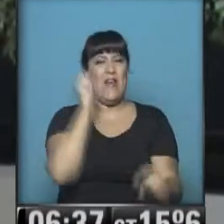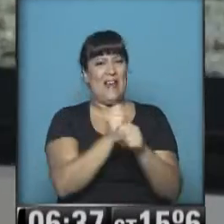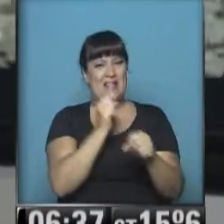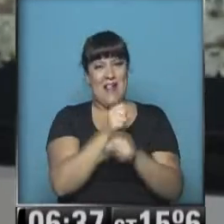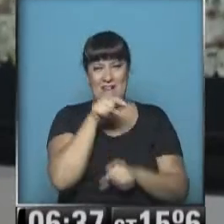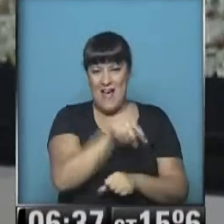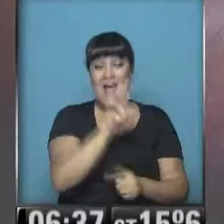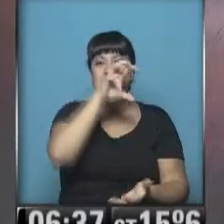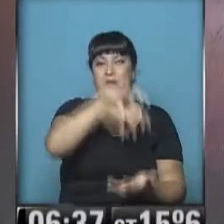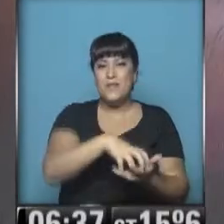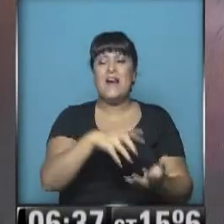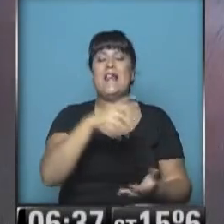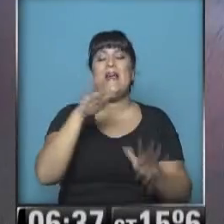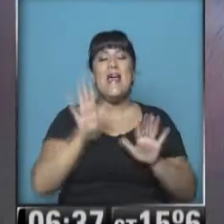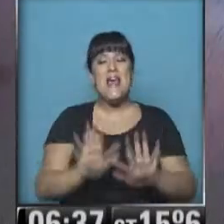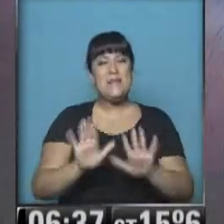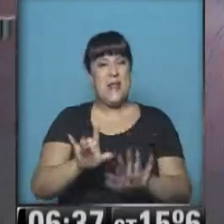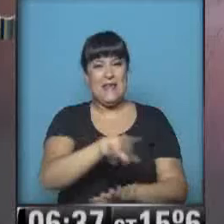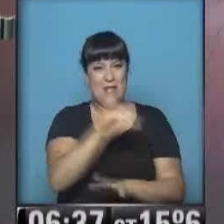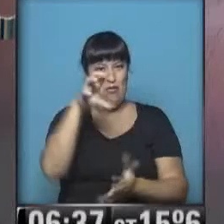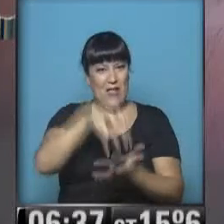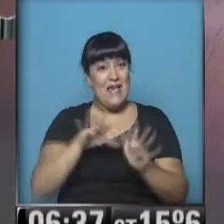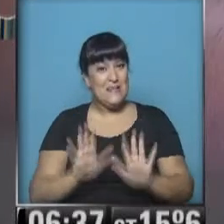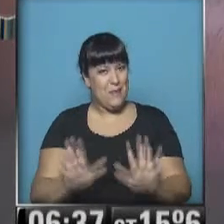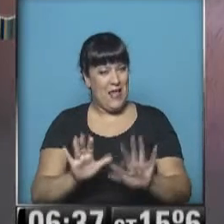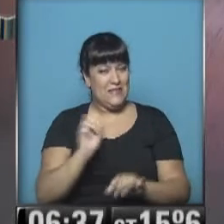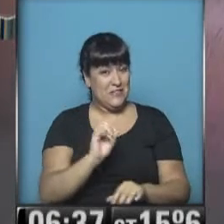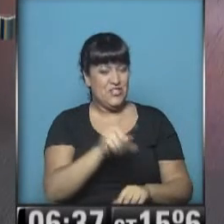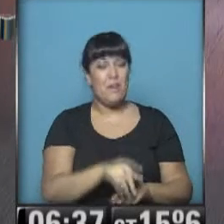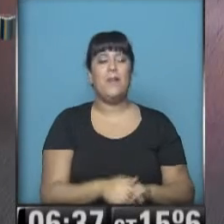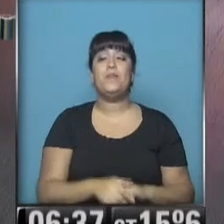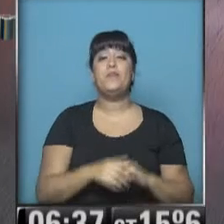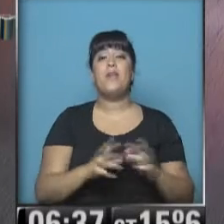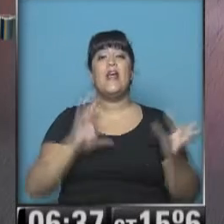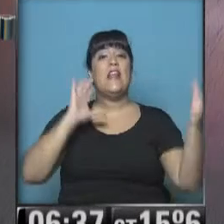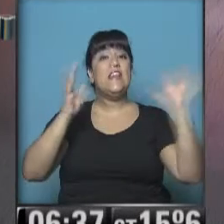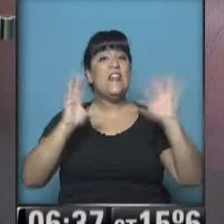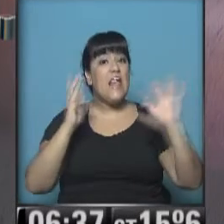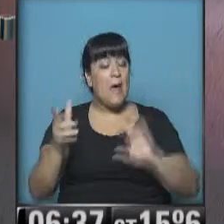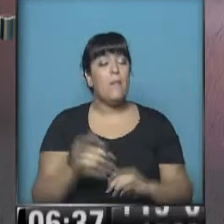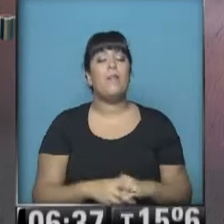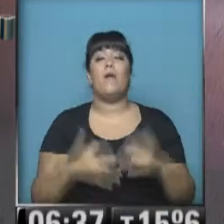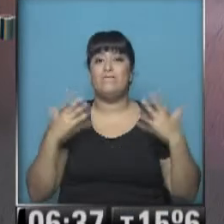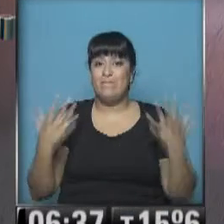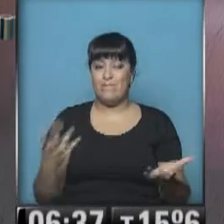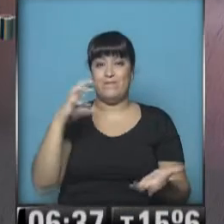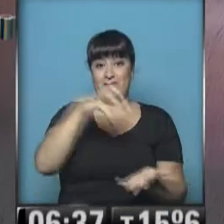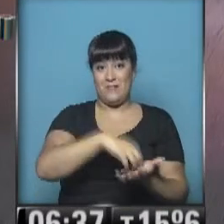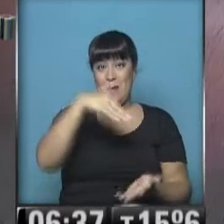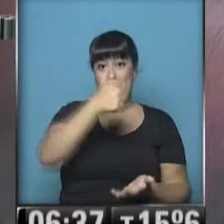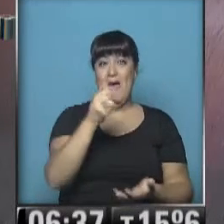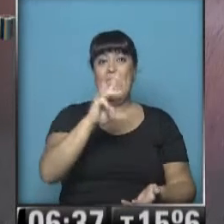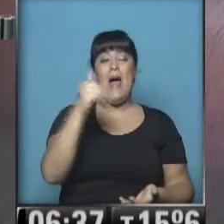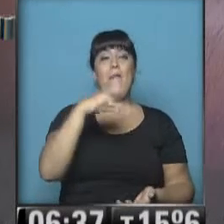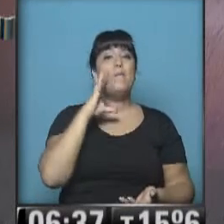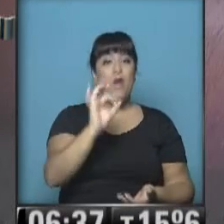aguante allí en la base Esperanza. Y el pronóstico del tiempo está contando que en Marambio hoy la